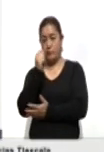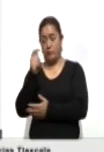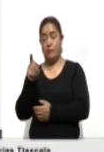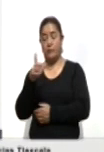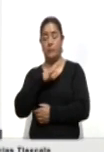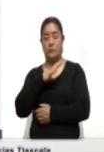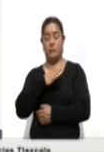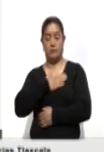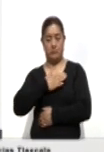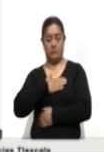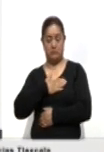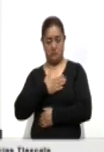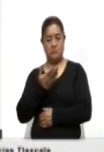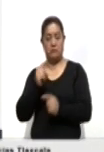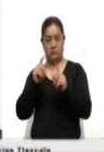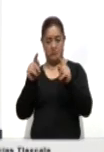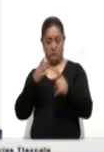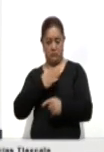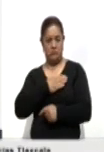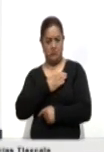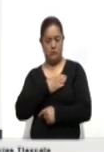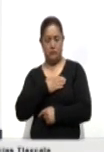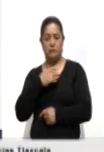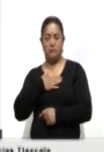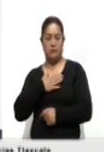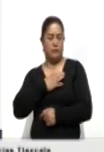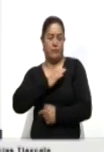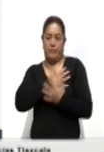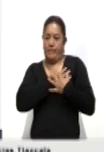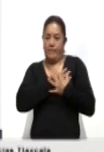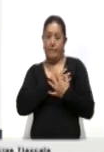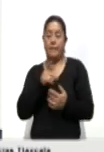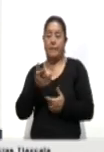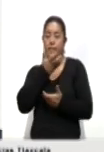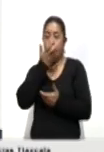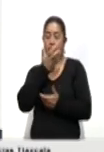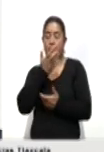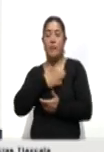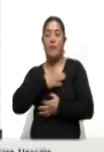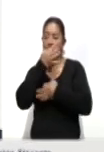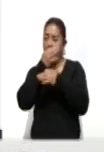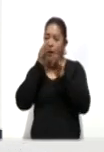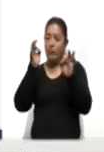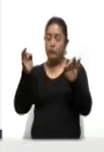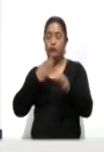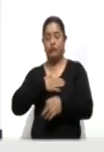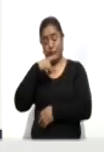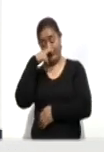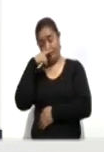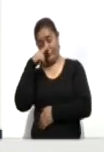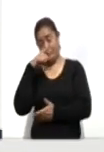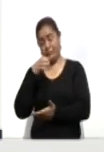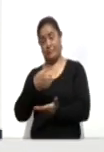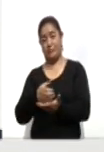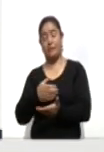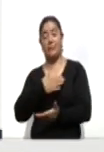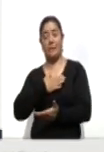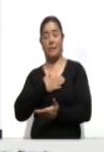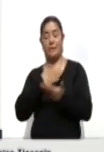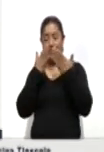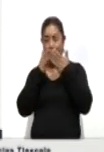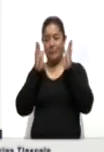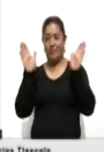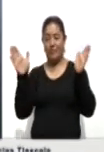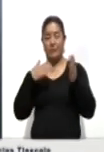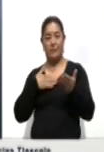Buentlaxcalteca, amo nuestras tradiciones, las promuevo desde niño y estoy orgulloso en Contla, que me abran la puerta en donde se produce